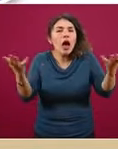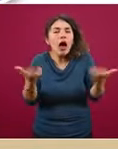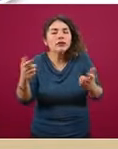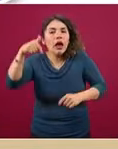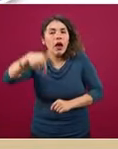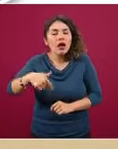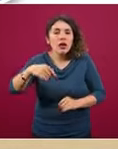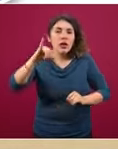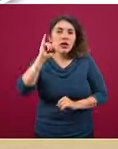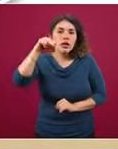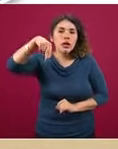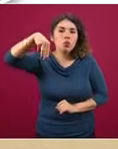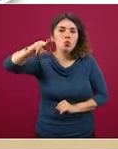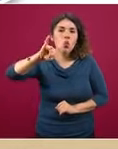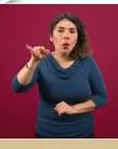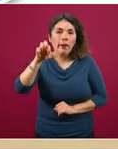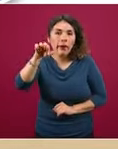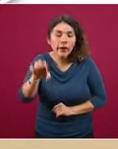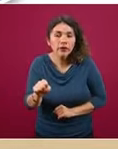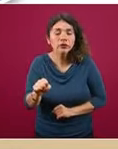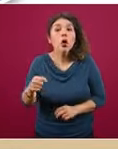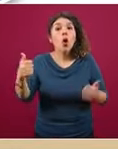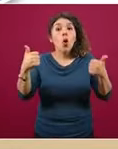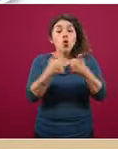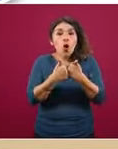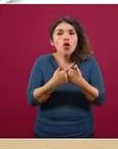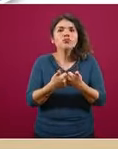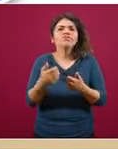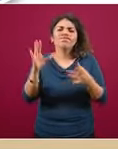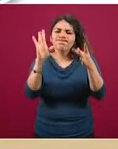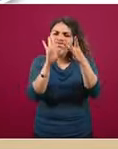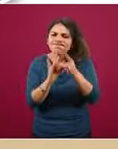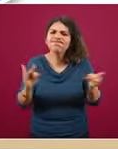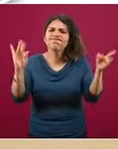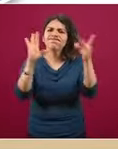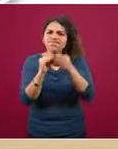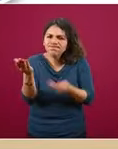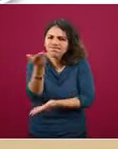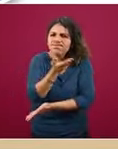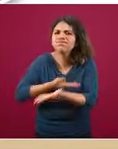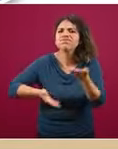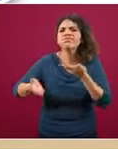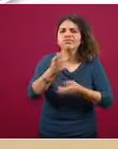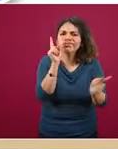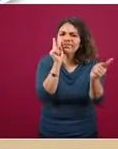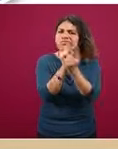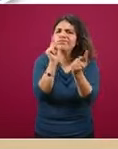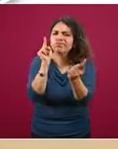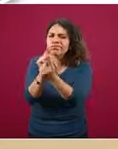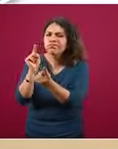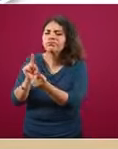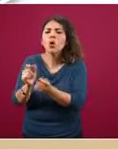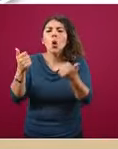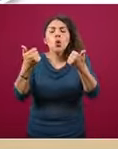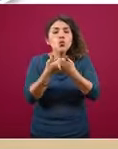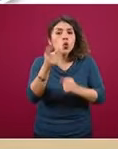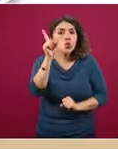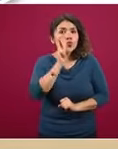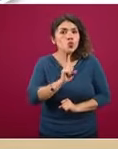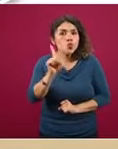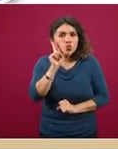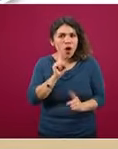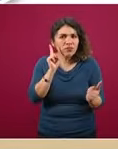de las Mujeres, es a través de este diálogo con las mujeres